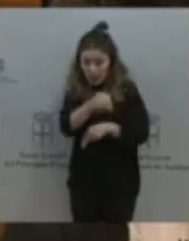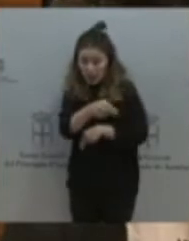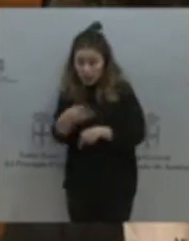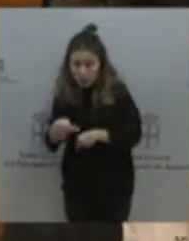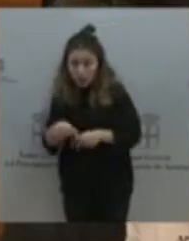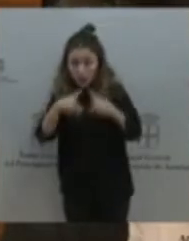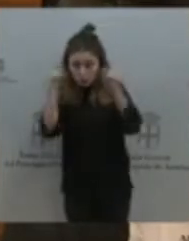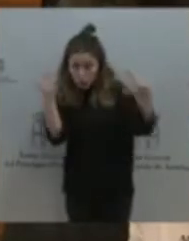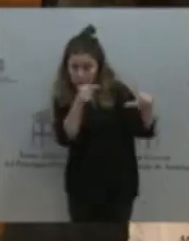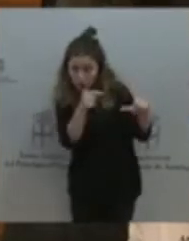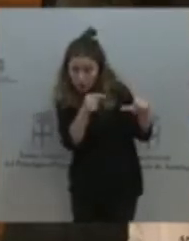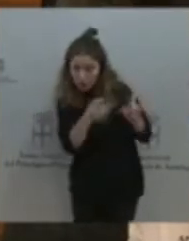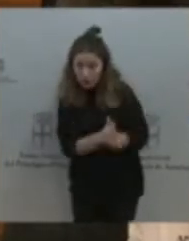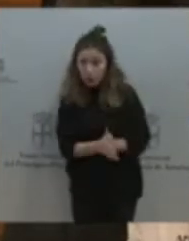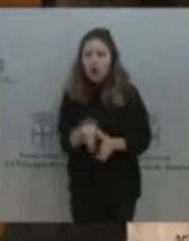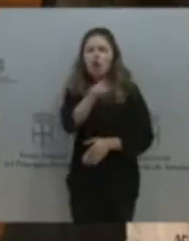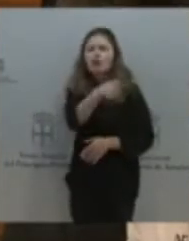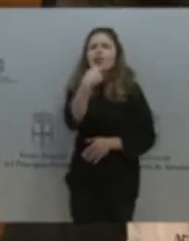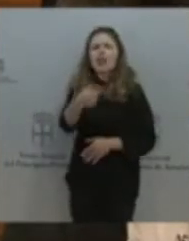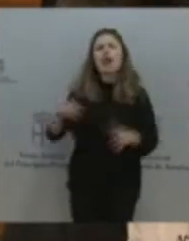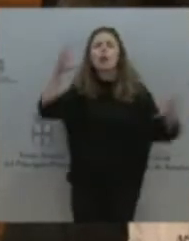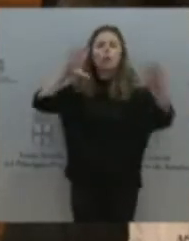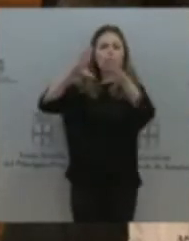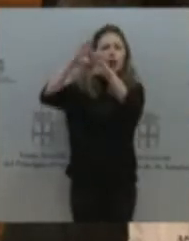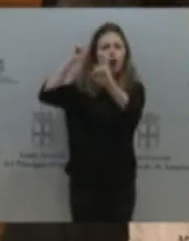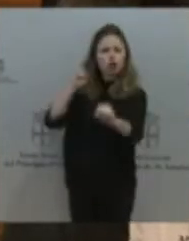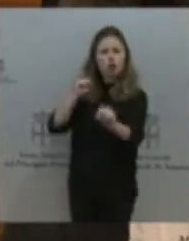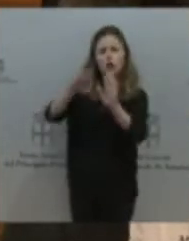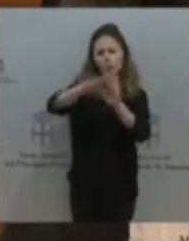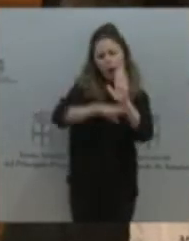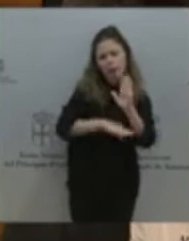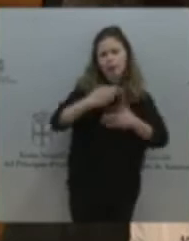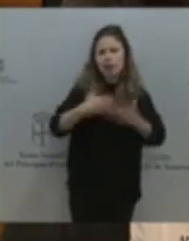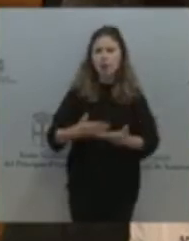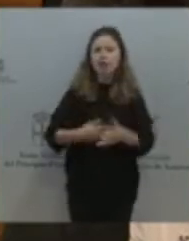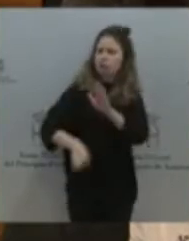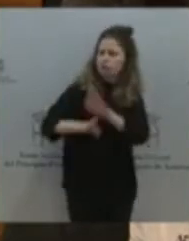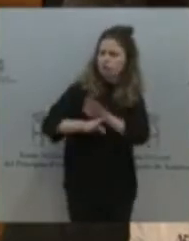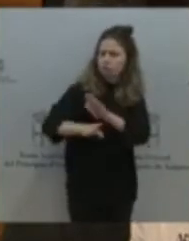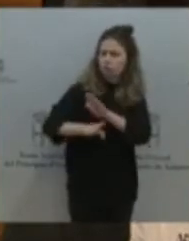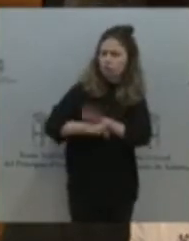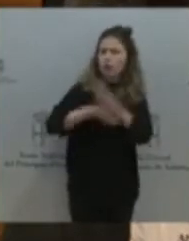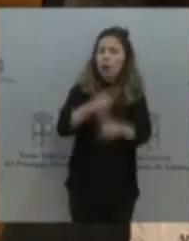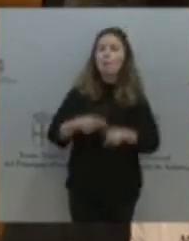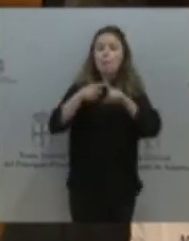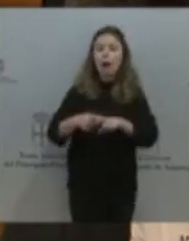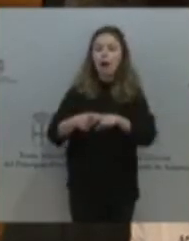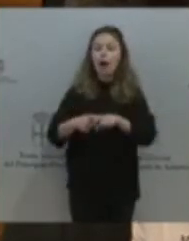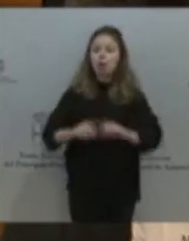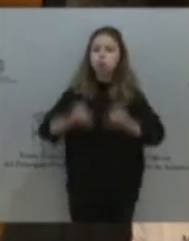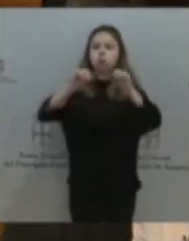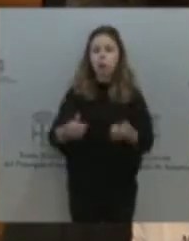protocolos y de procedimientos que tienen que seguirse para que se instale una central eólica. ¿Me puede explicar usted por qué